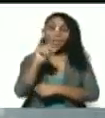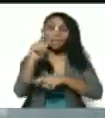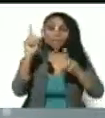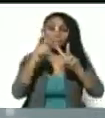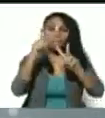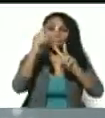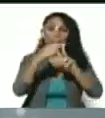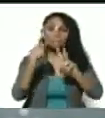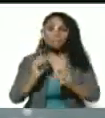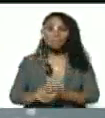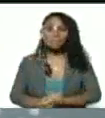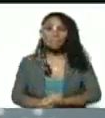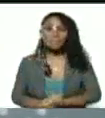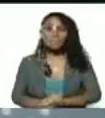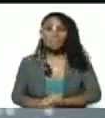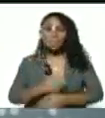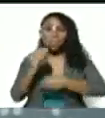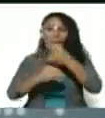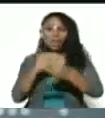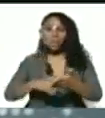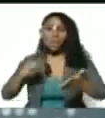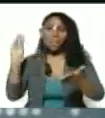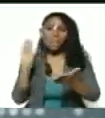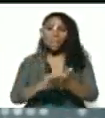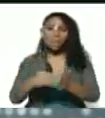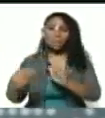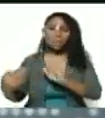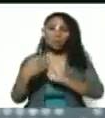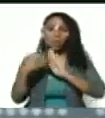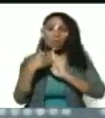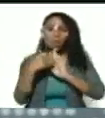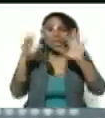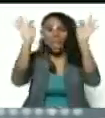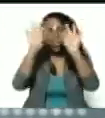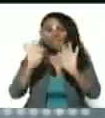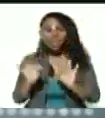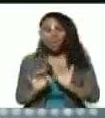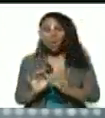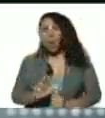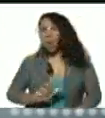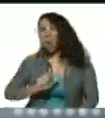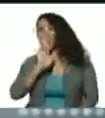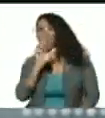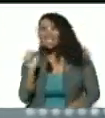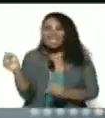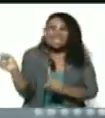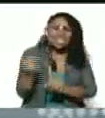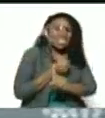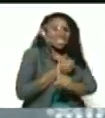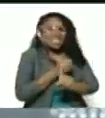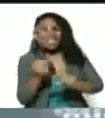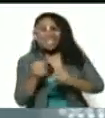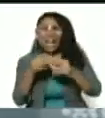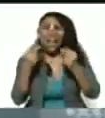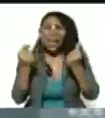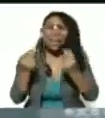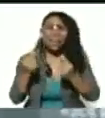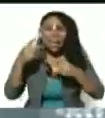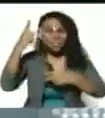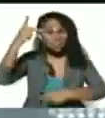nos han aplicado un método cruel de tortura económica,